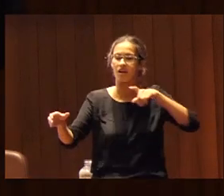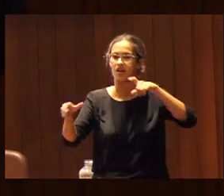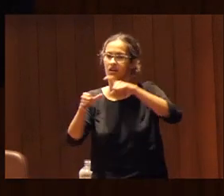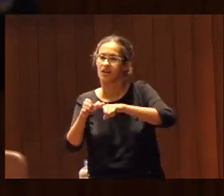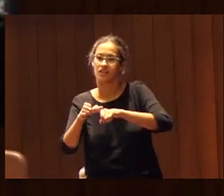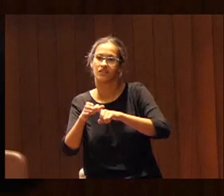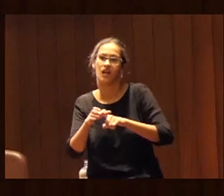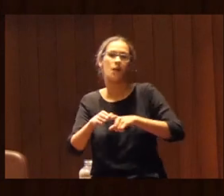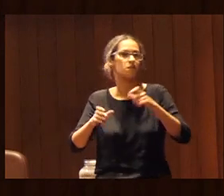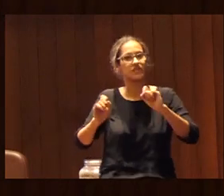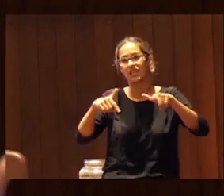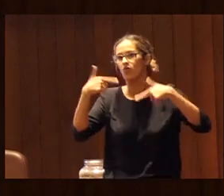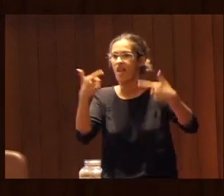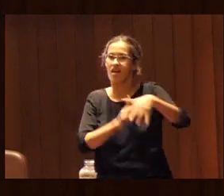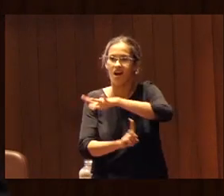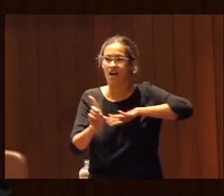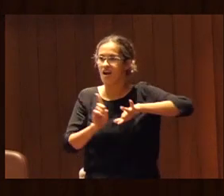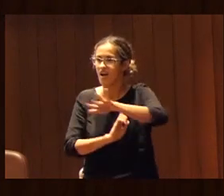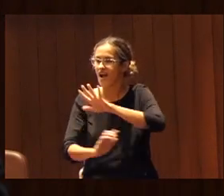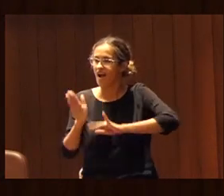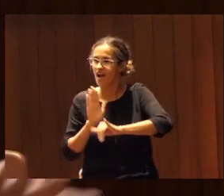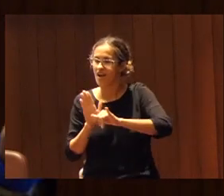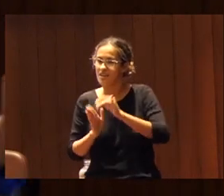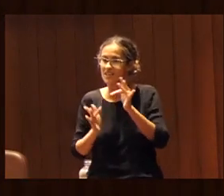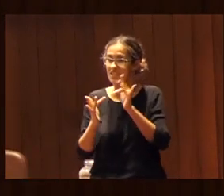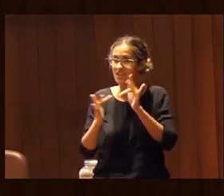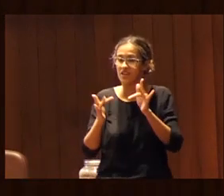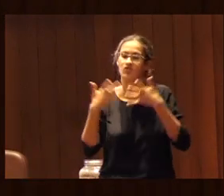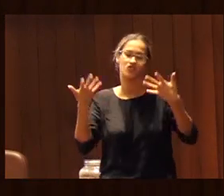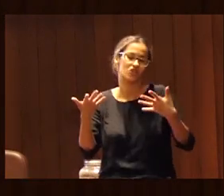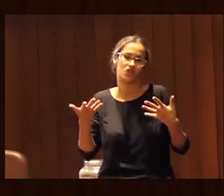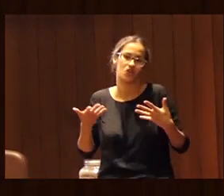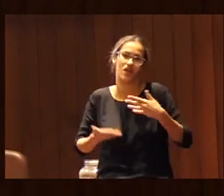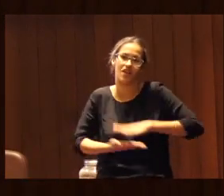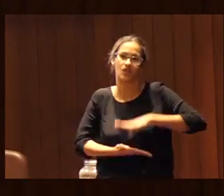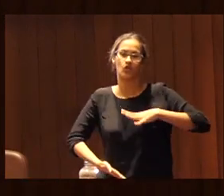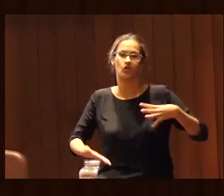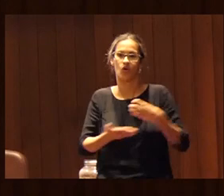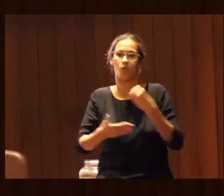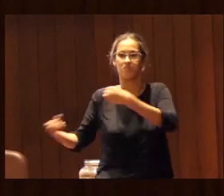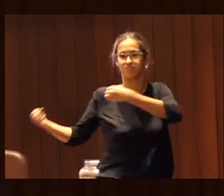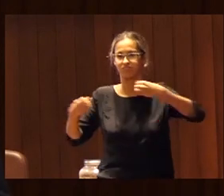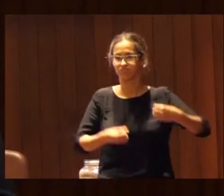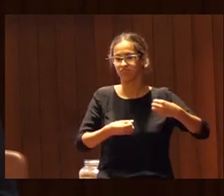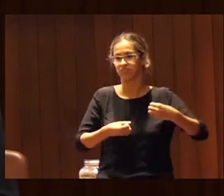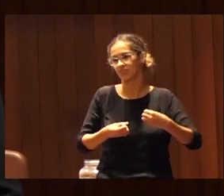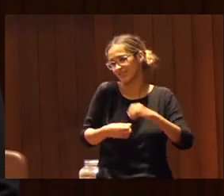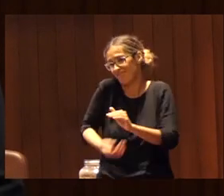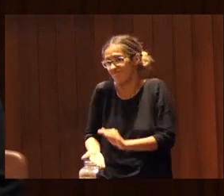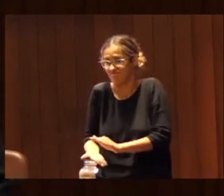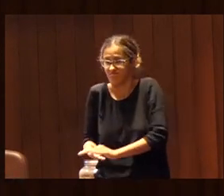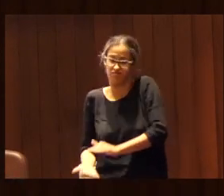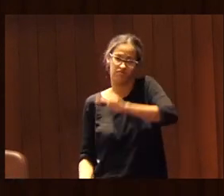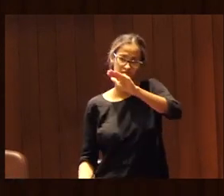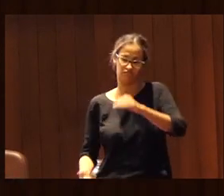en contacto con la naturaleza dentro etcétera desarrollar al máximo todas las potencialidades desde pequeñas y pequeñitos